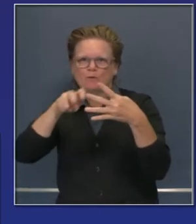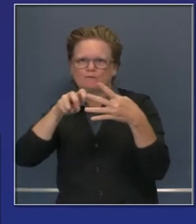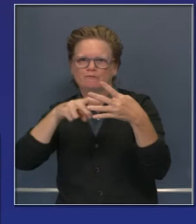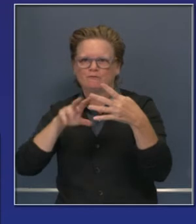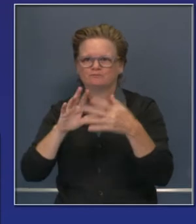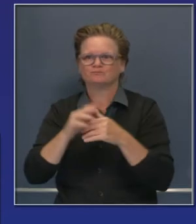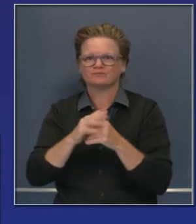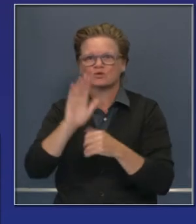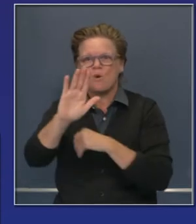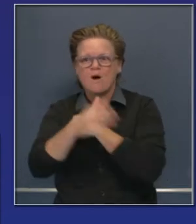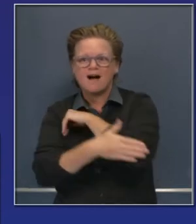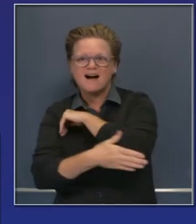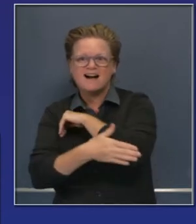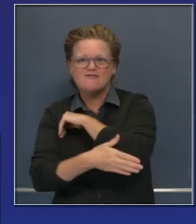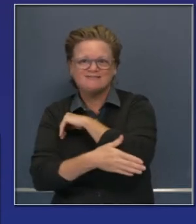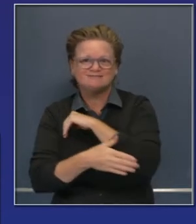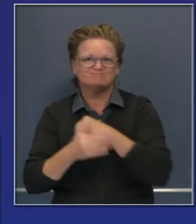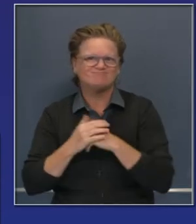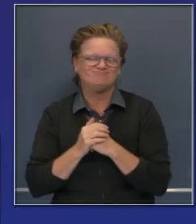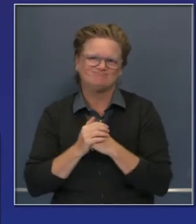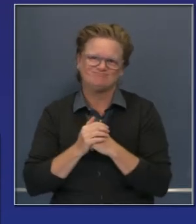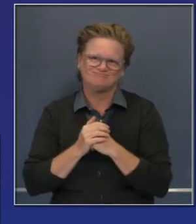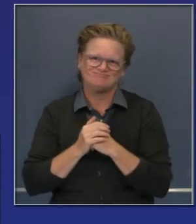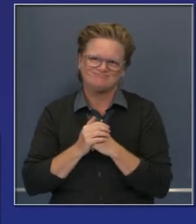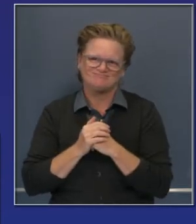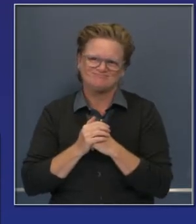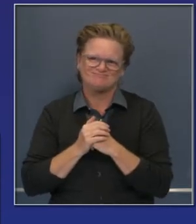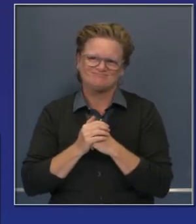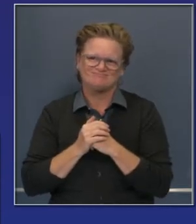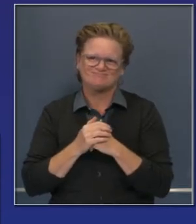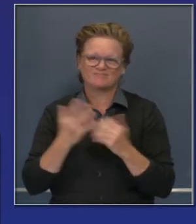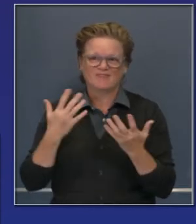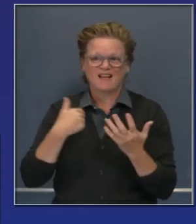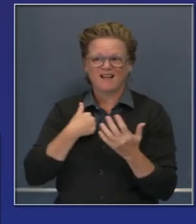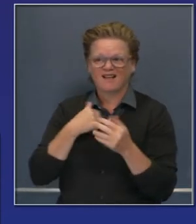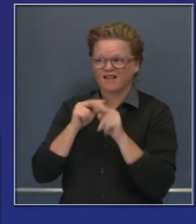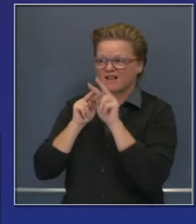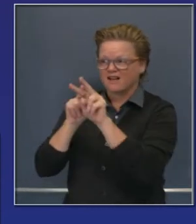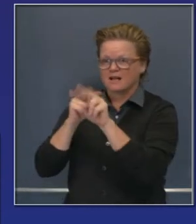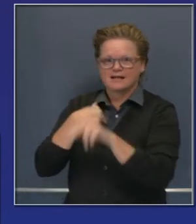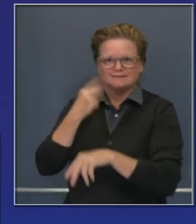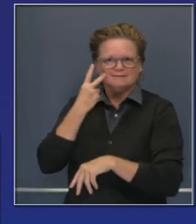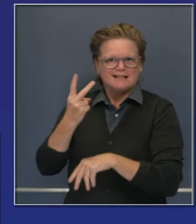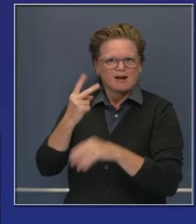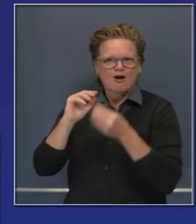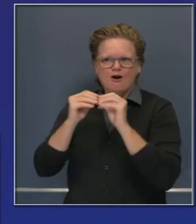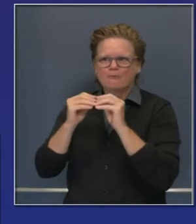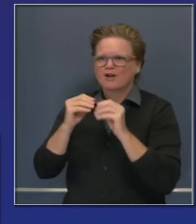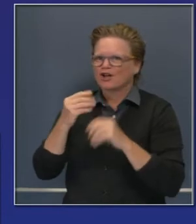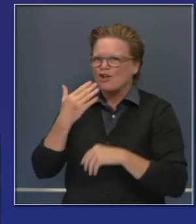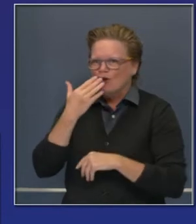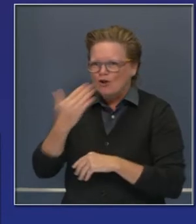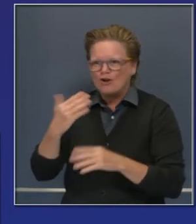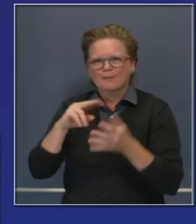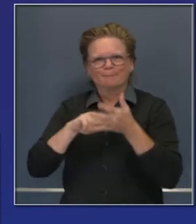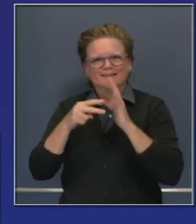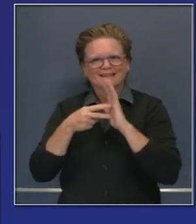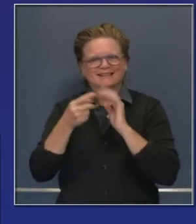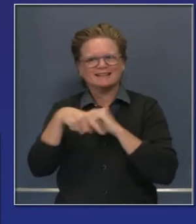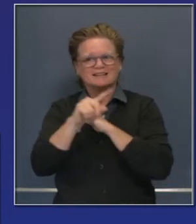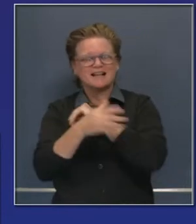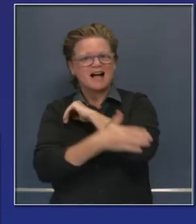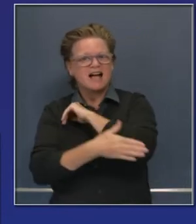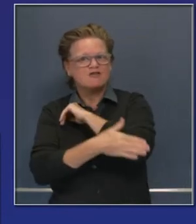de niveles codificados en colores. Esperamos ver una disminución en el índice de hospitalizaciones,